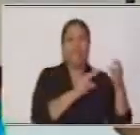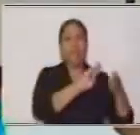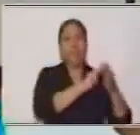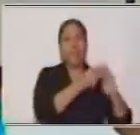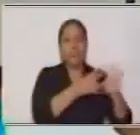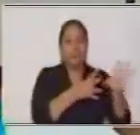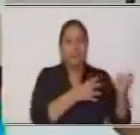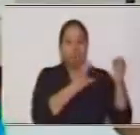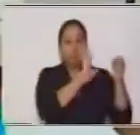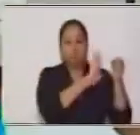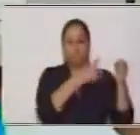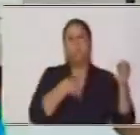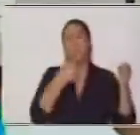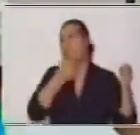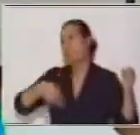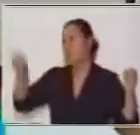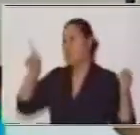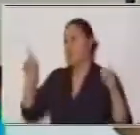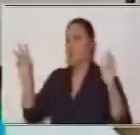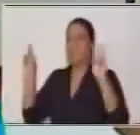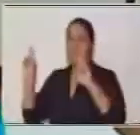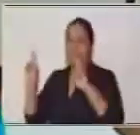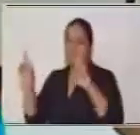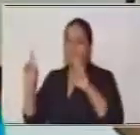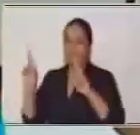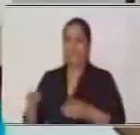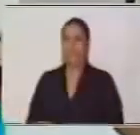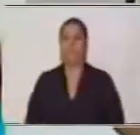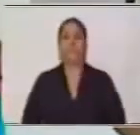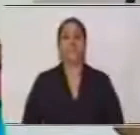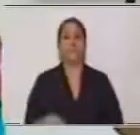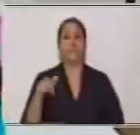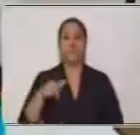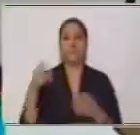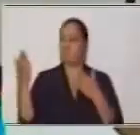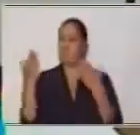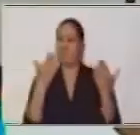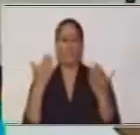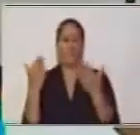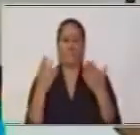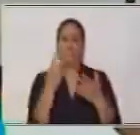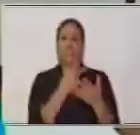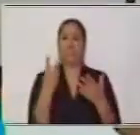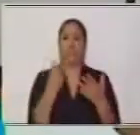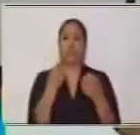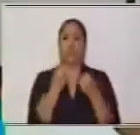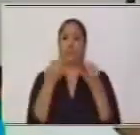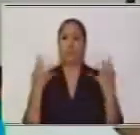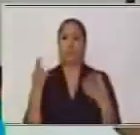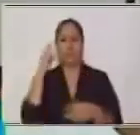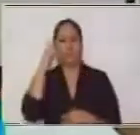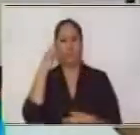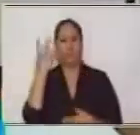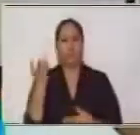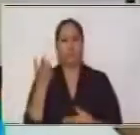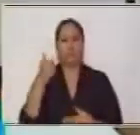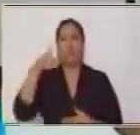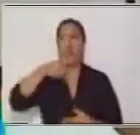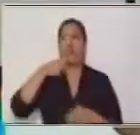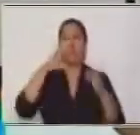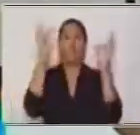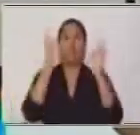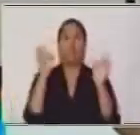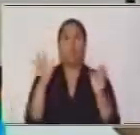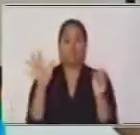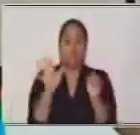momentito. Vamos a completar esta comparación de las dos razones, y vamos a formar una proporción con este signo.